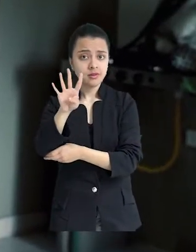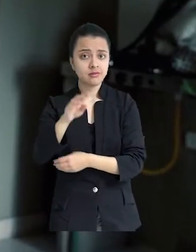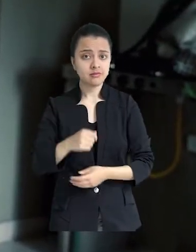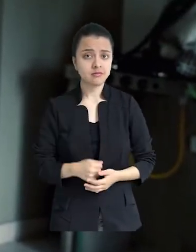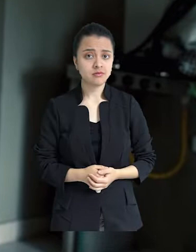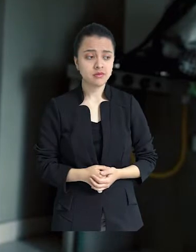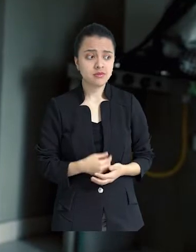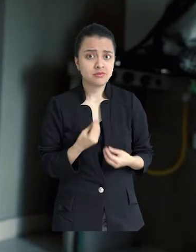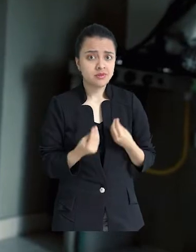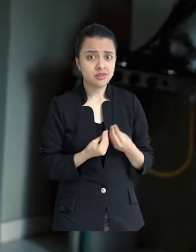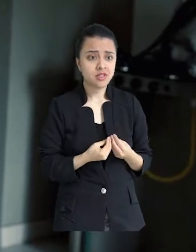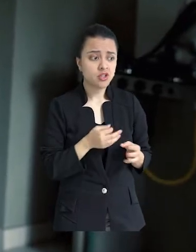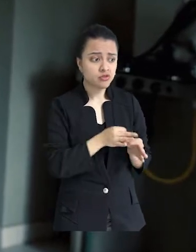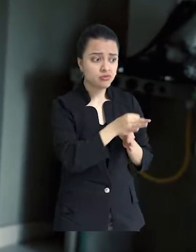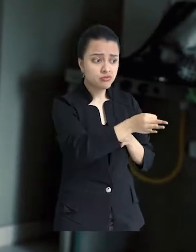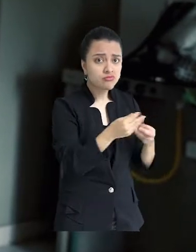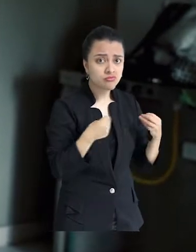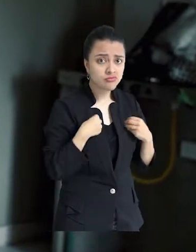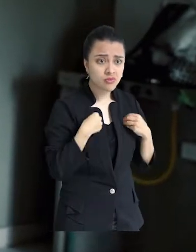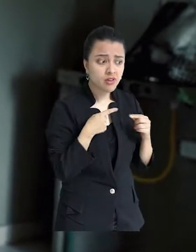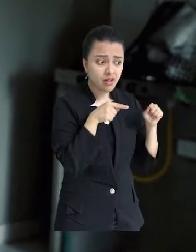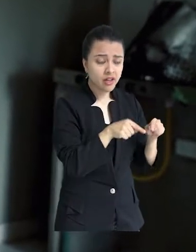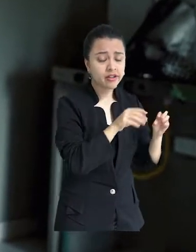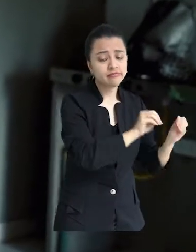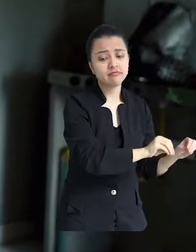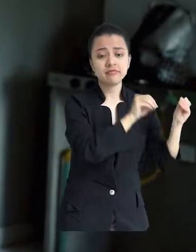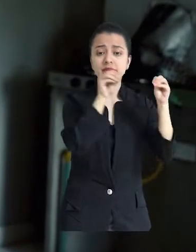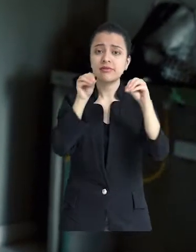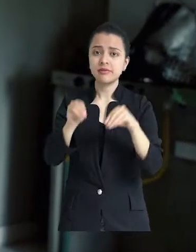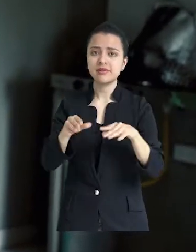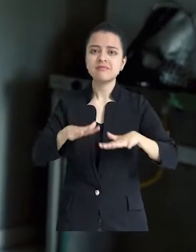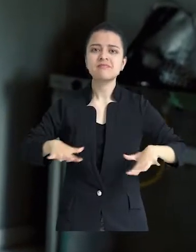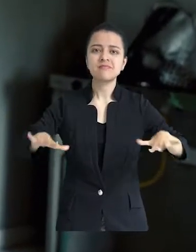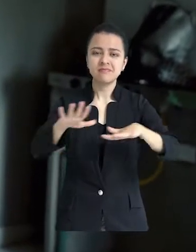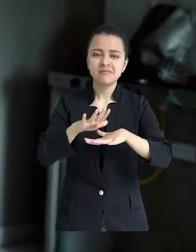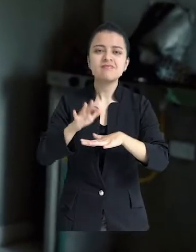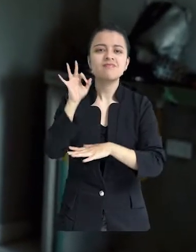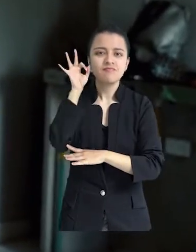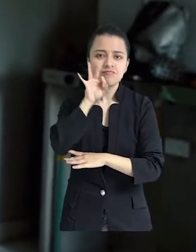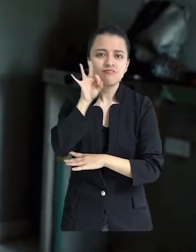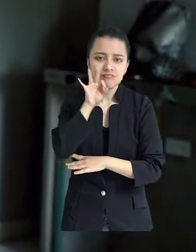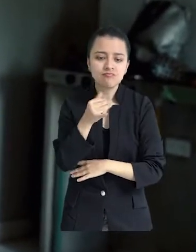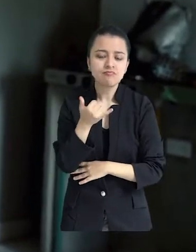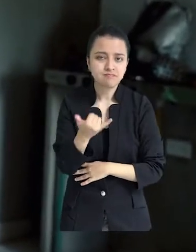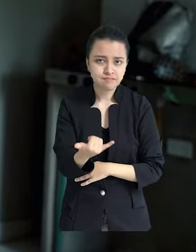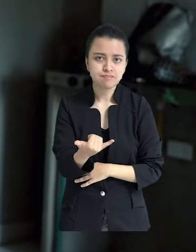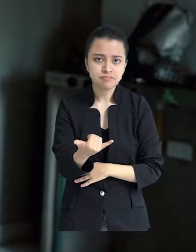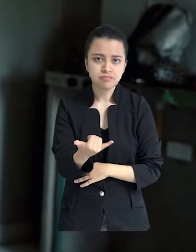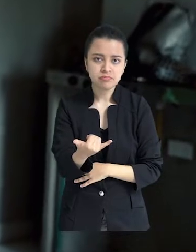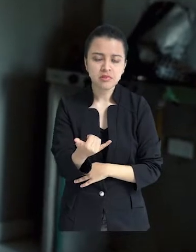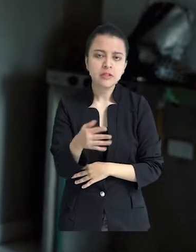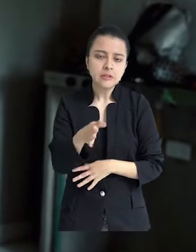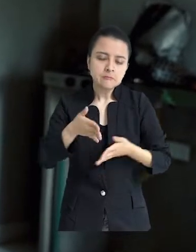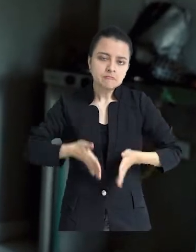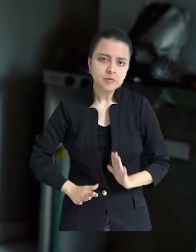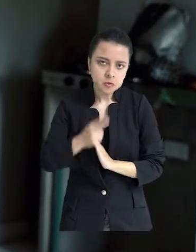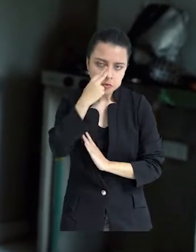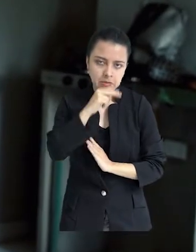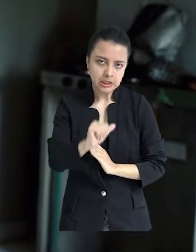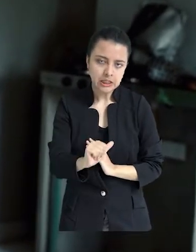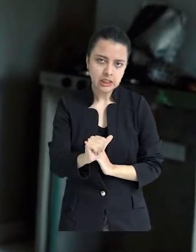que, me desplazaron, me fui, me salí de mi pueblo, me fui para Villavicencio.